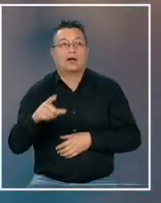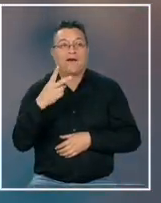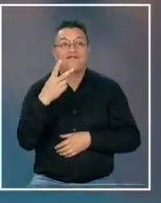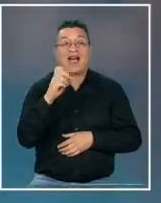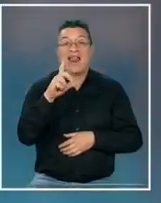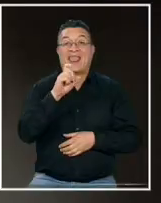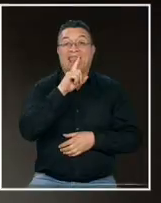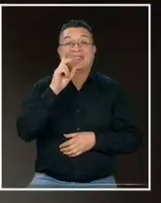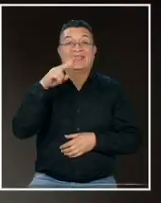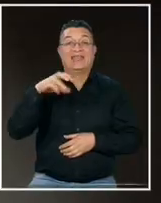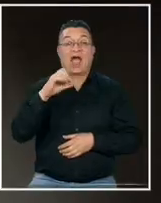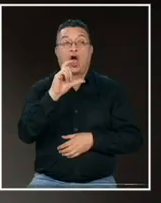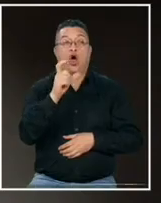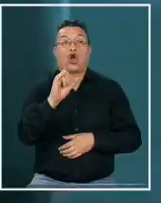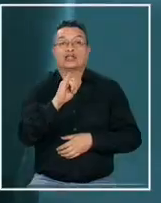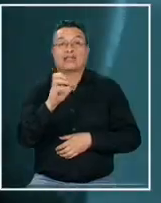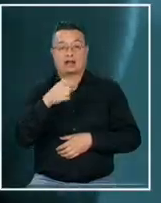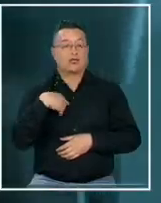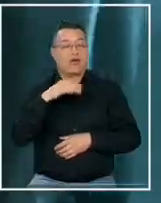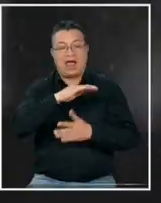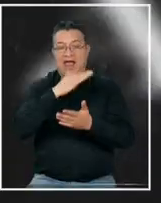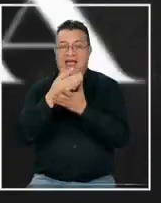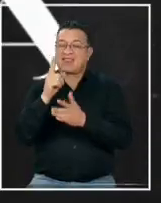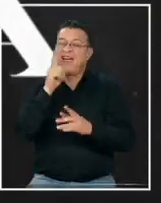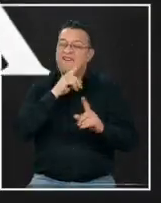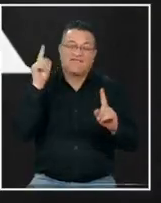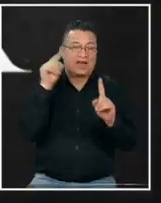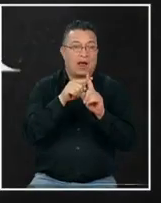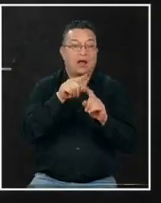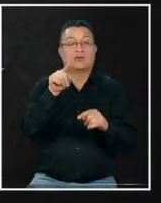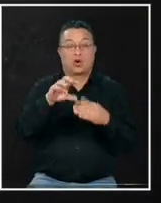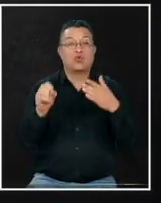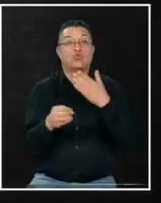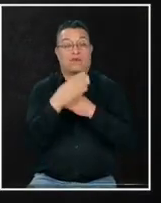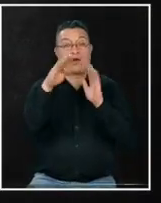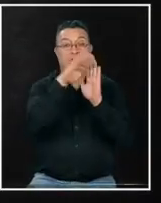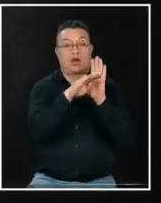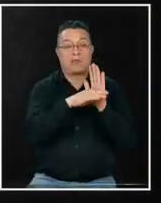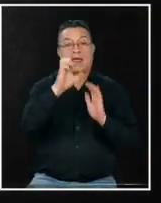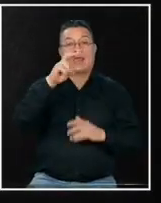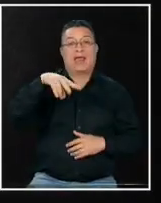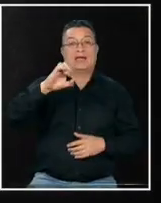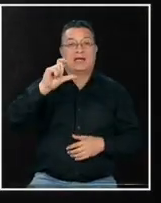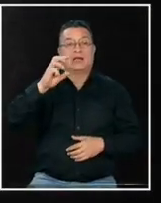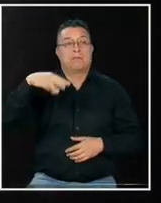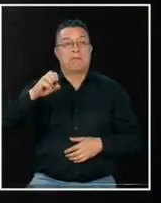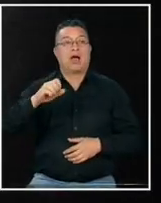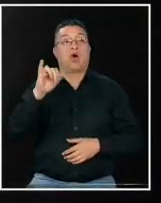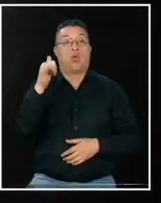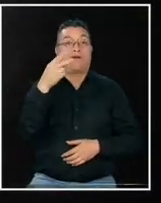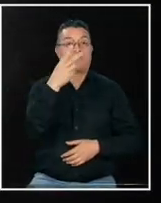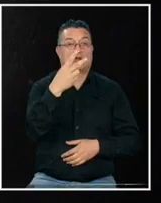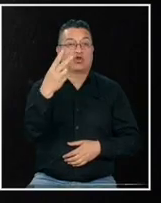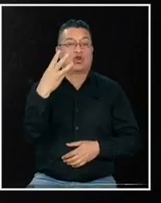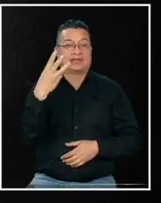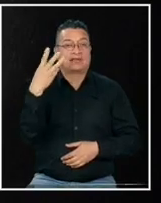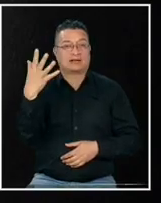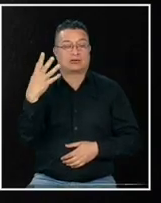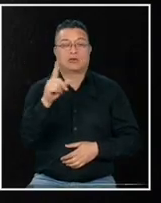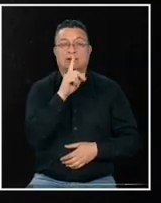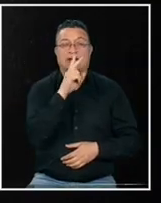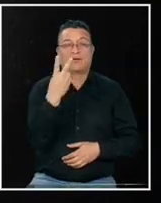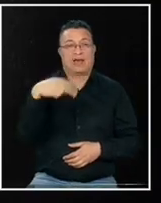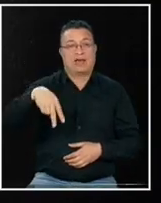González no voy a llegar hasta el final Enigma nueva temporada jueves 22.35 horas en